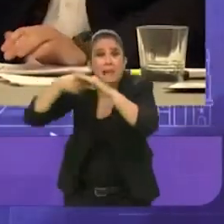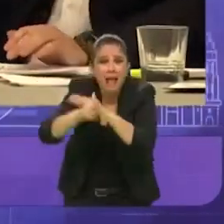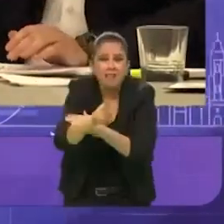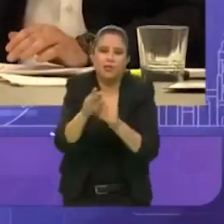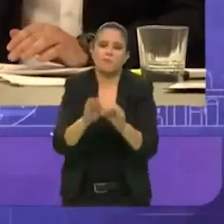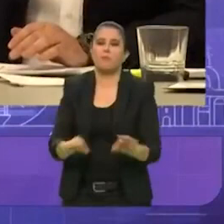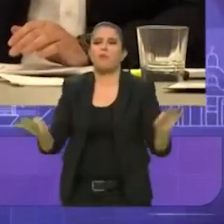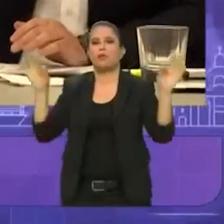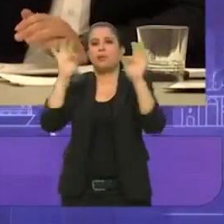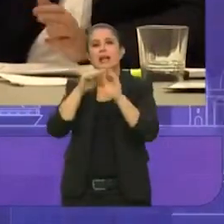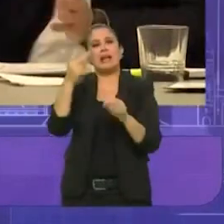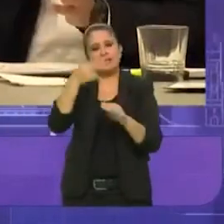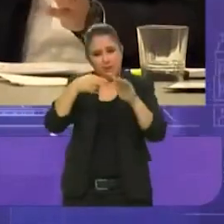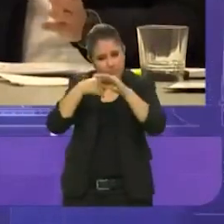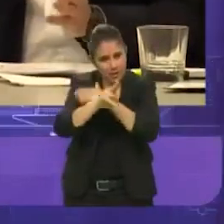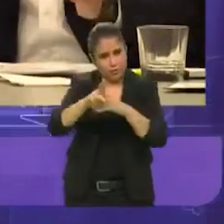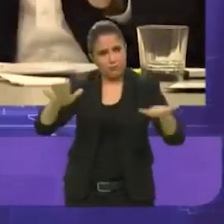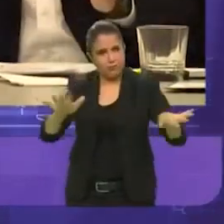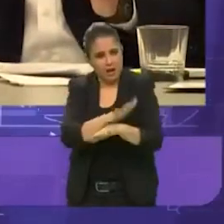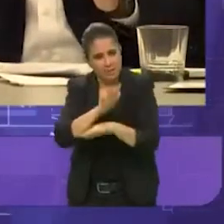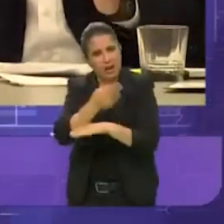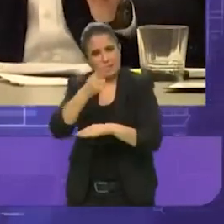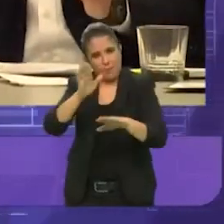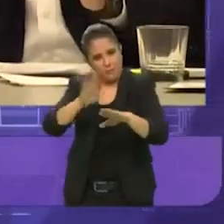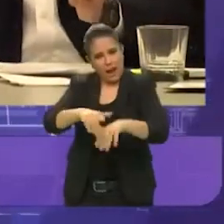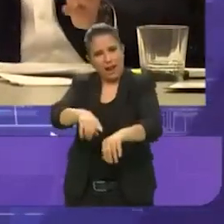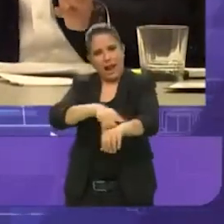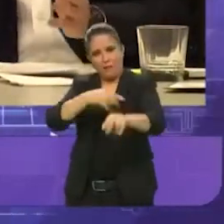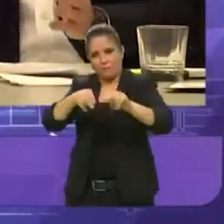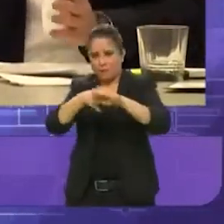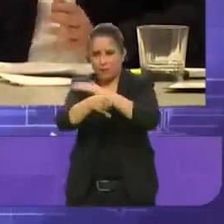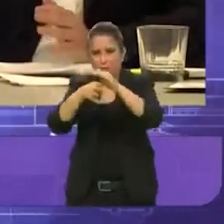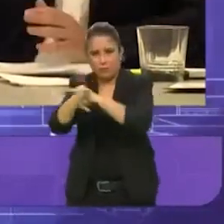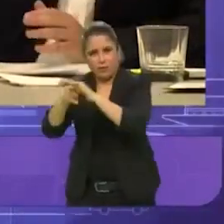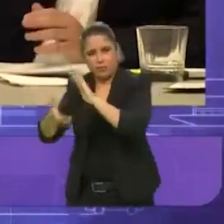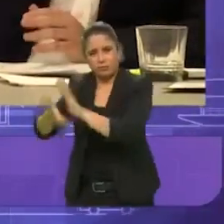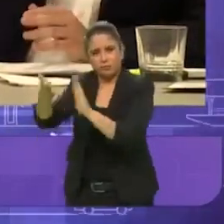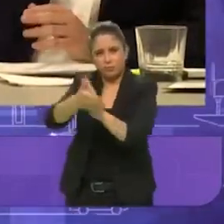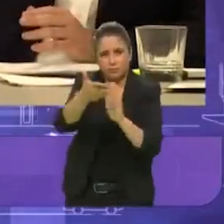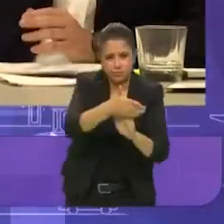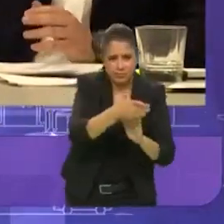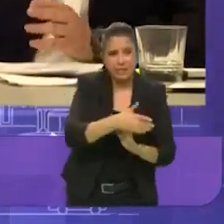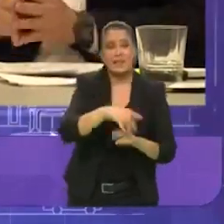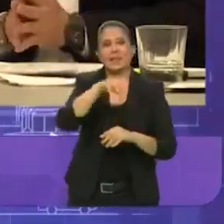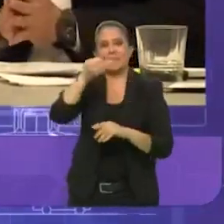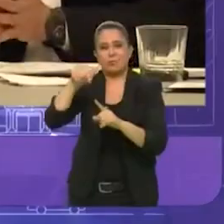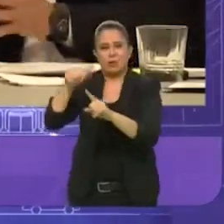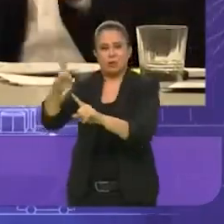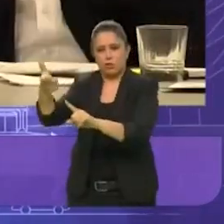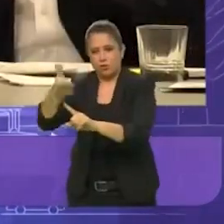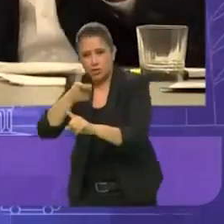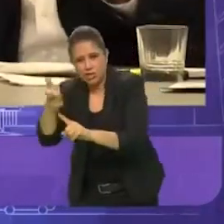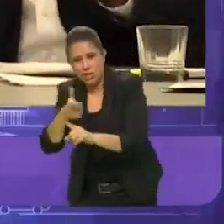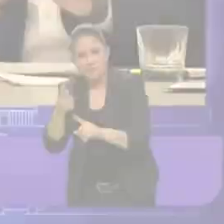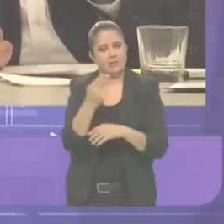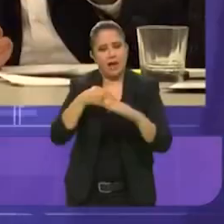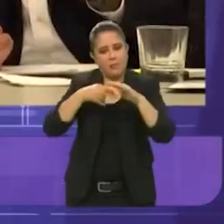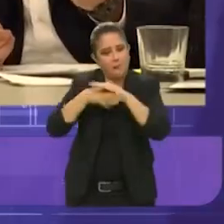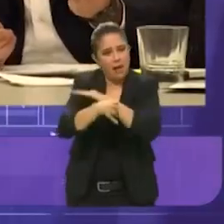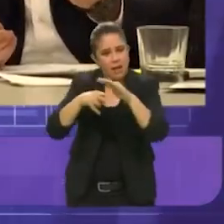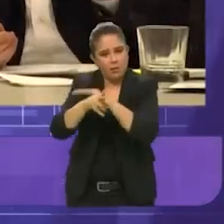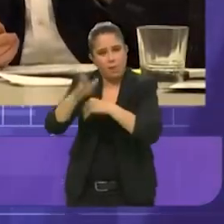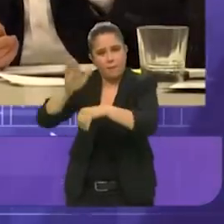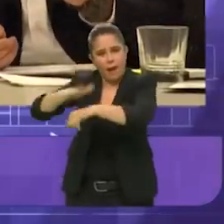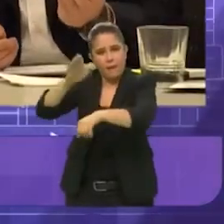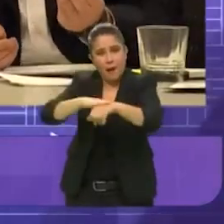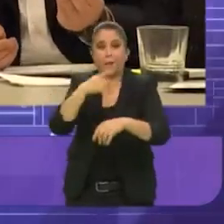hablamos de ampliarlo. Dijimos en una primera etapa, cuando empieza el Mundial al Azteca, después irás ocho y mil con mi querido Salomón. Tenemos